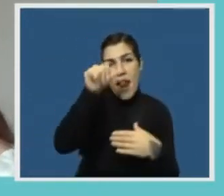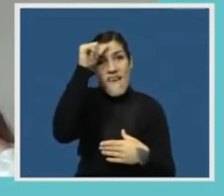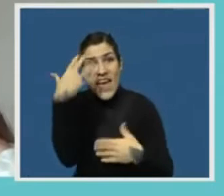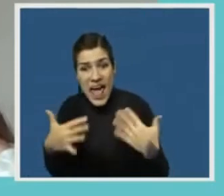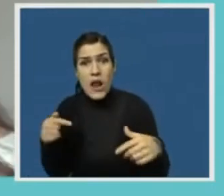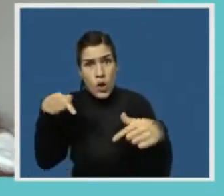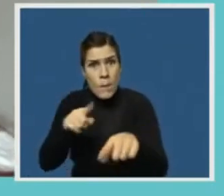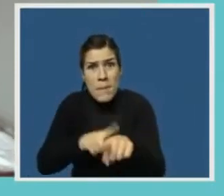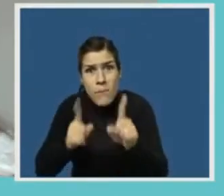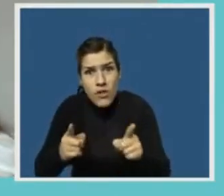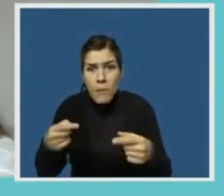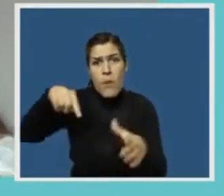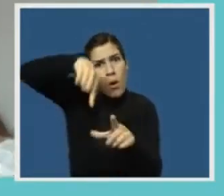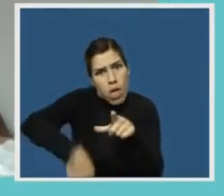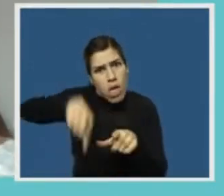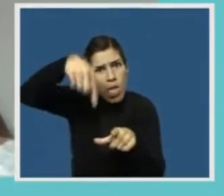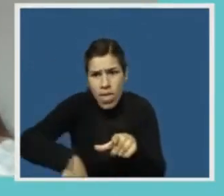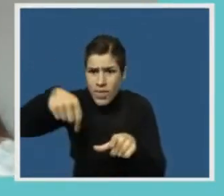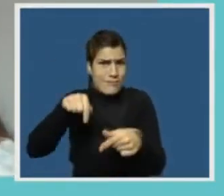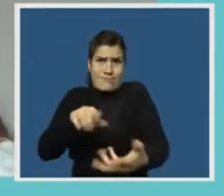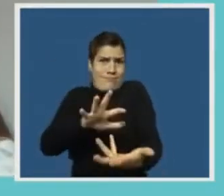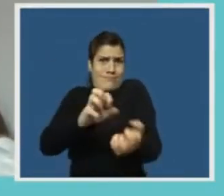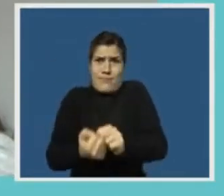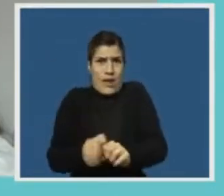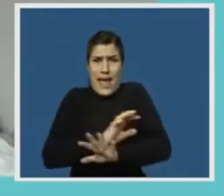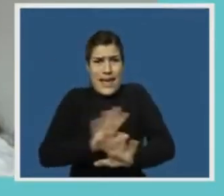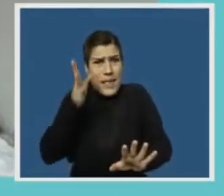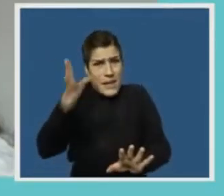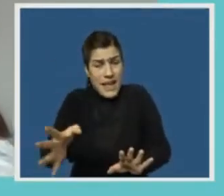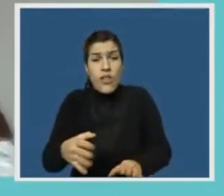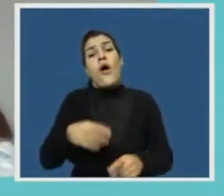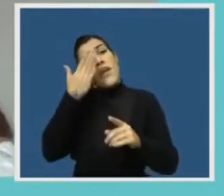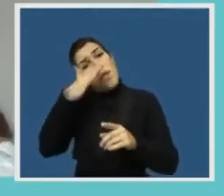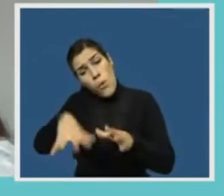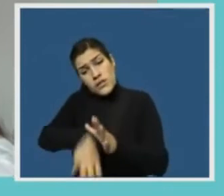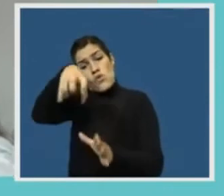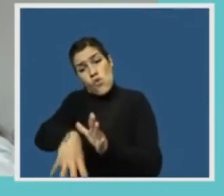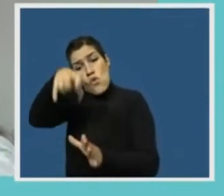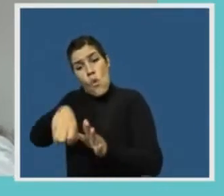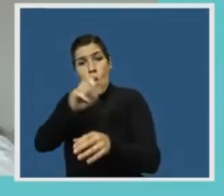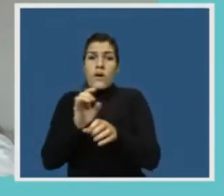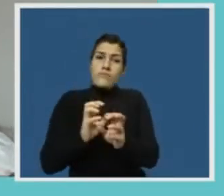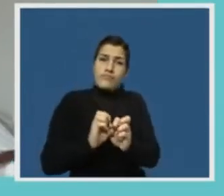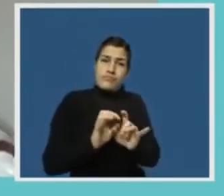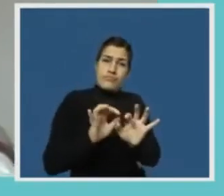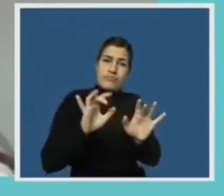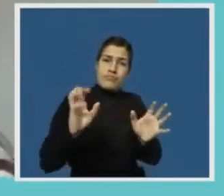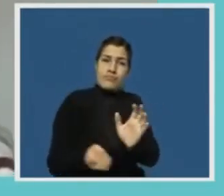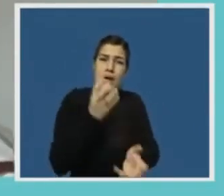enormes. Y luego, la quema de los combustibles fósiles, que empeoran los efectos del cambio climático.